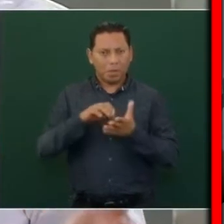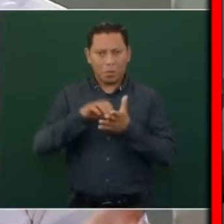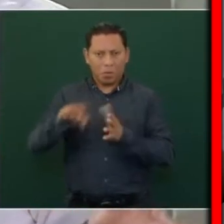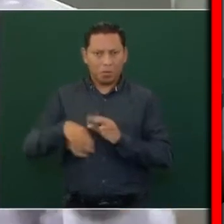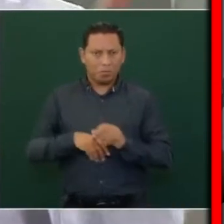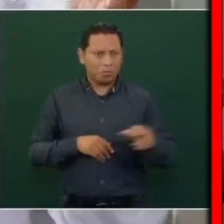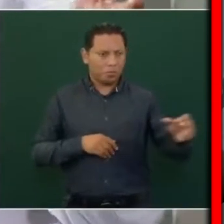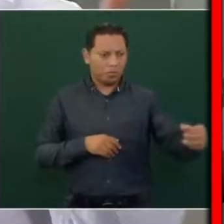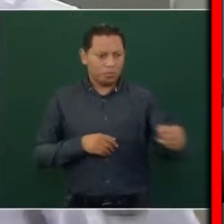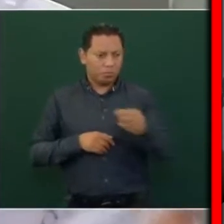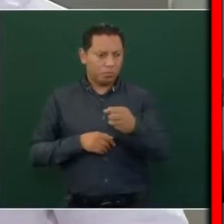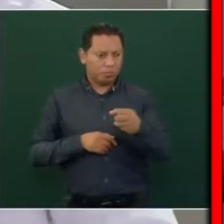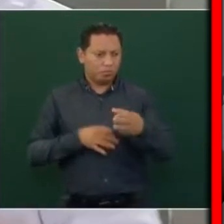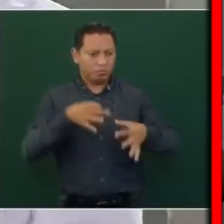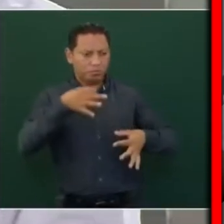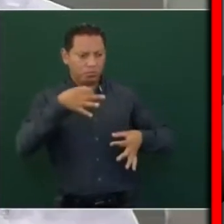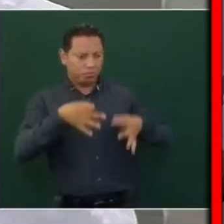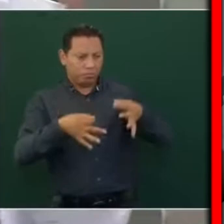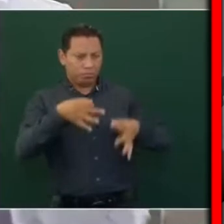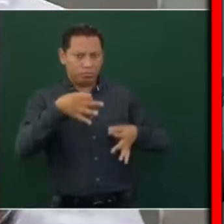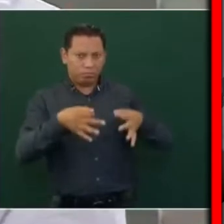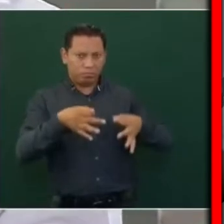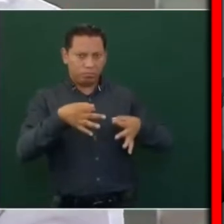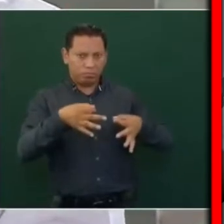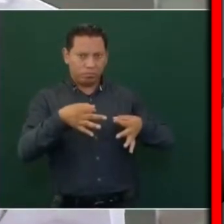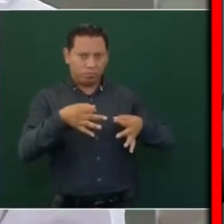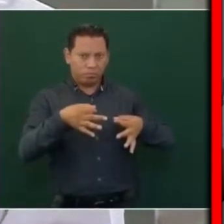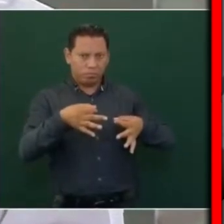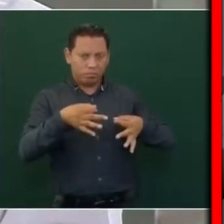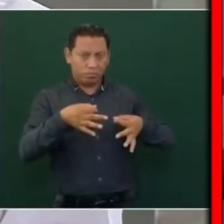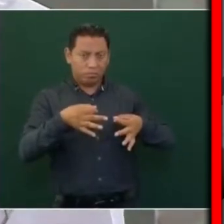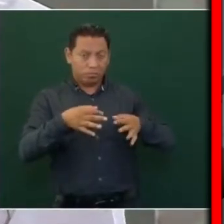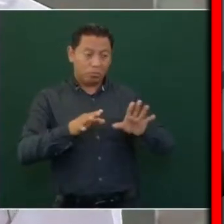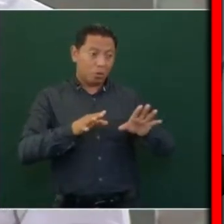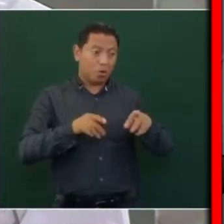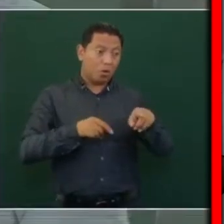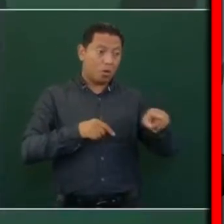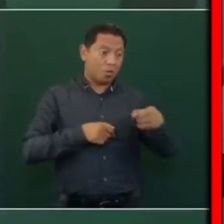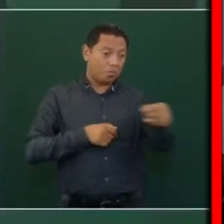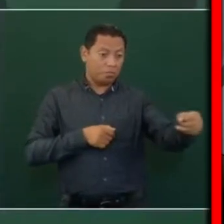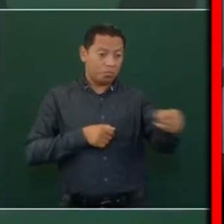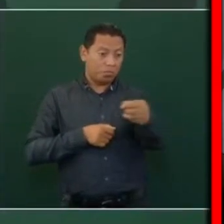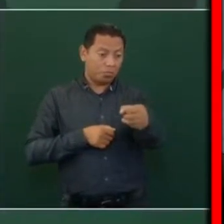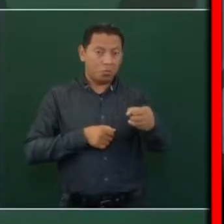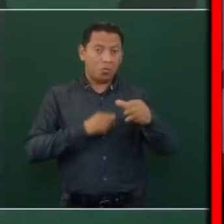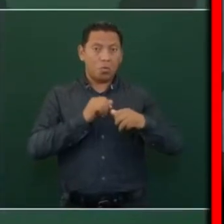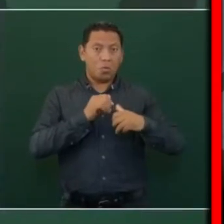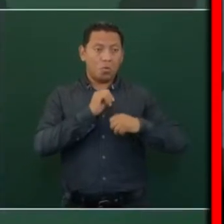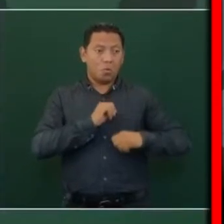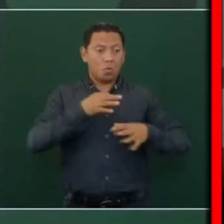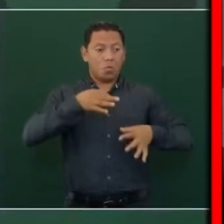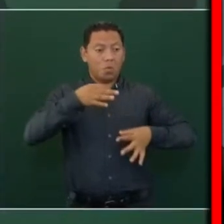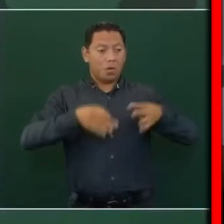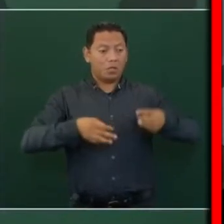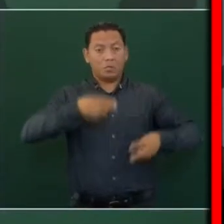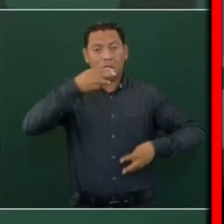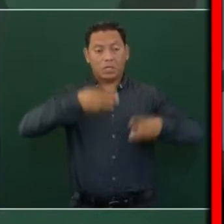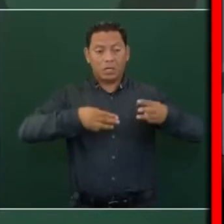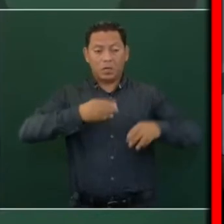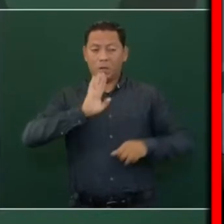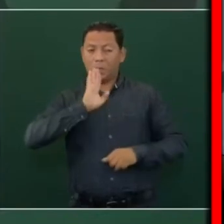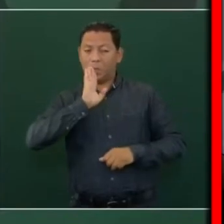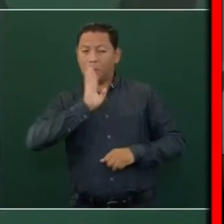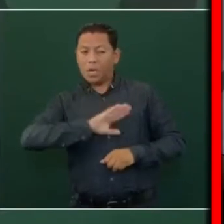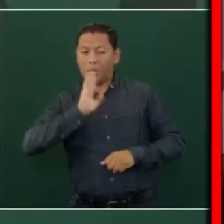a jueces, a magistrados, a ministros corruptos.